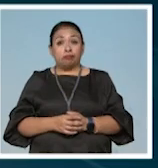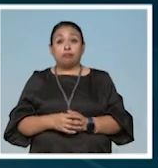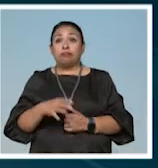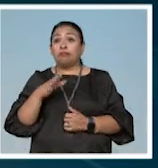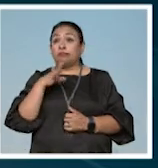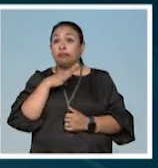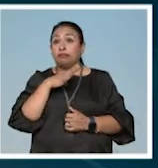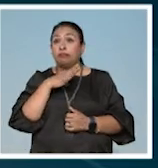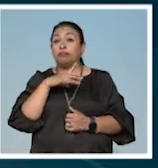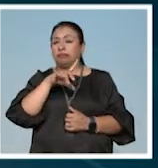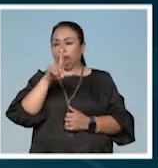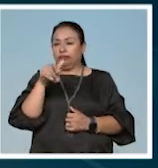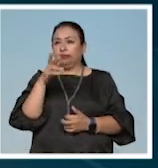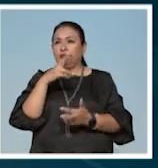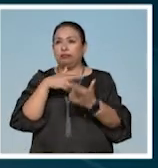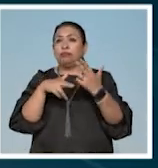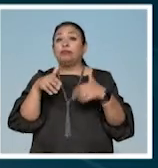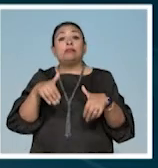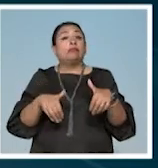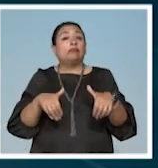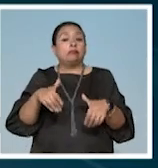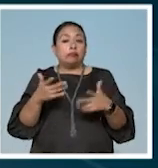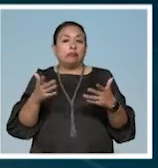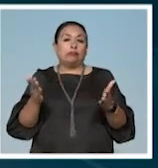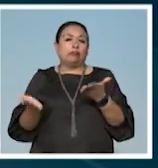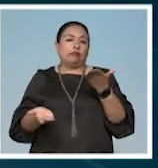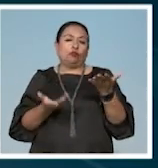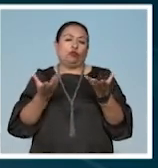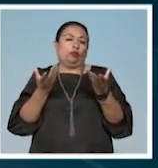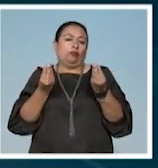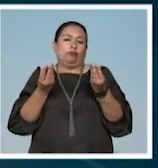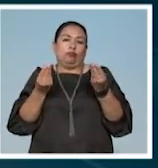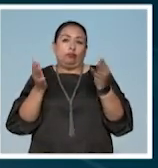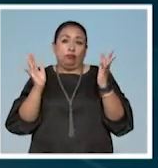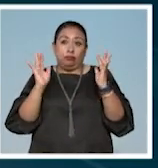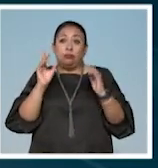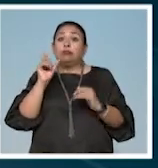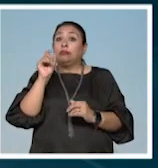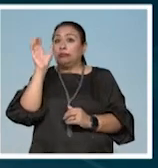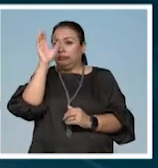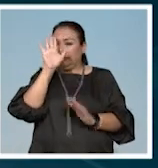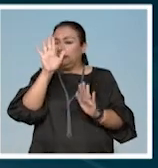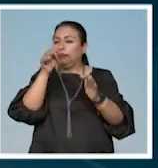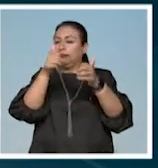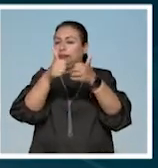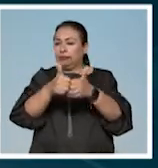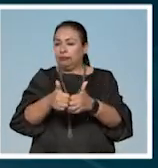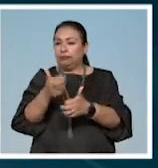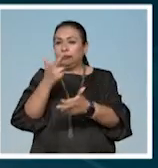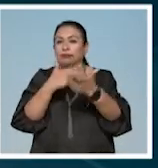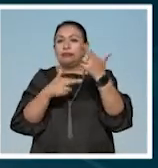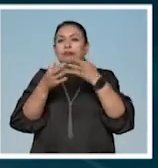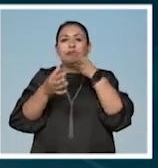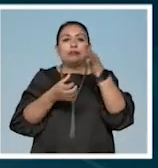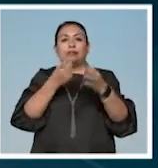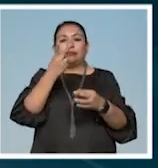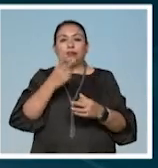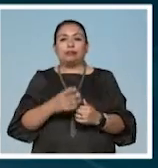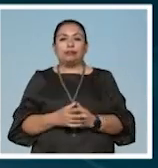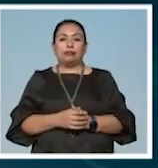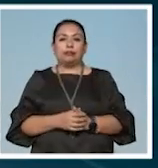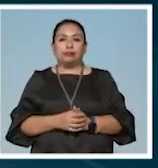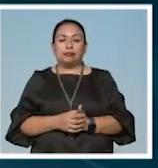Tenemos, al regresar, teatro, ejemplo, danza, muchas cosas. Y ciencia no se mueve en sus lugares. Regresamos a Noticias 22.